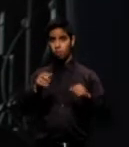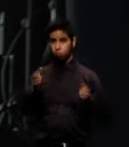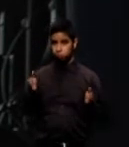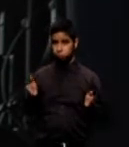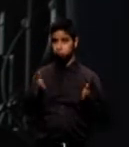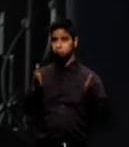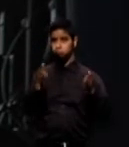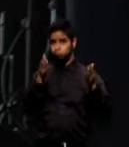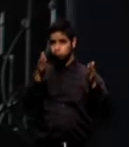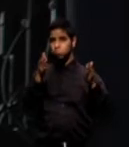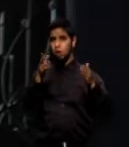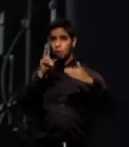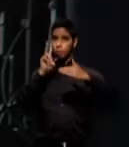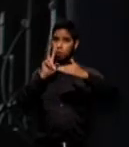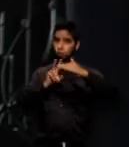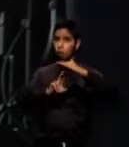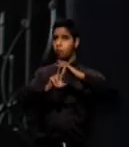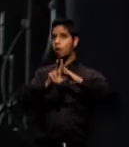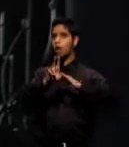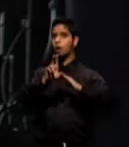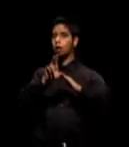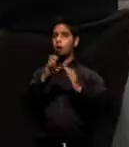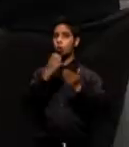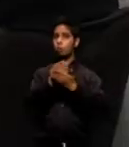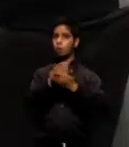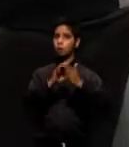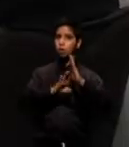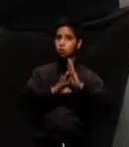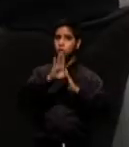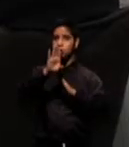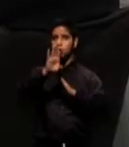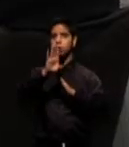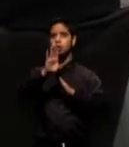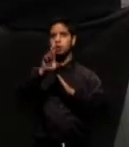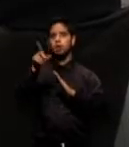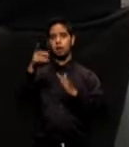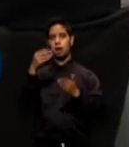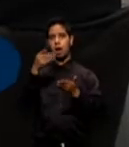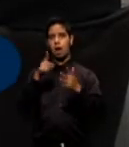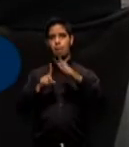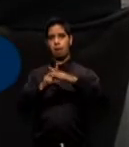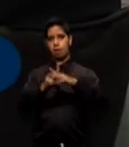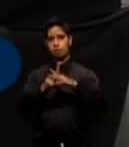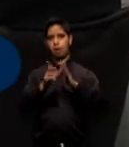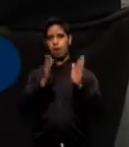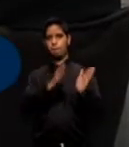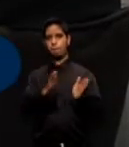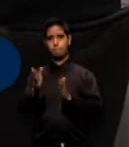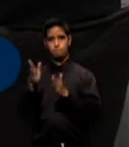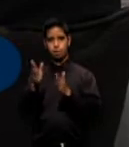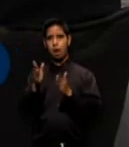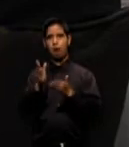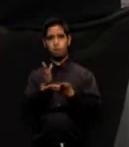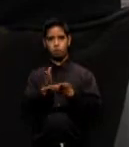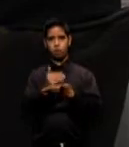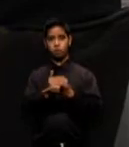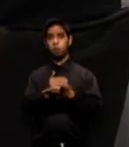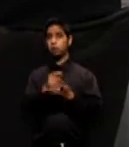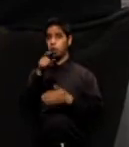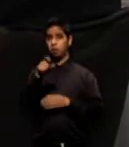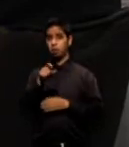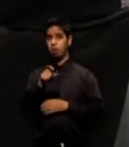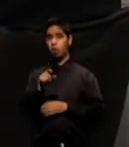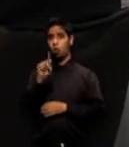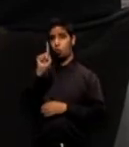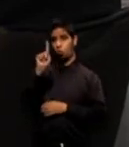las proyecciones de crecimiento económico y de infraestructura establecidas en el Plan Fiscal necesitará unos 1.6